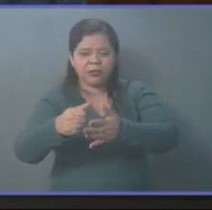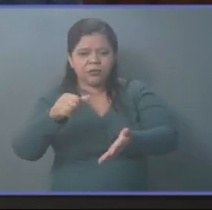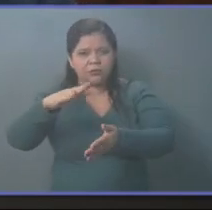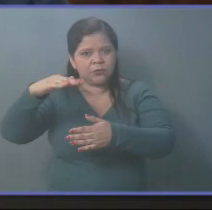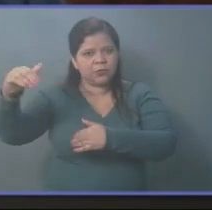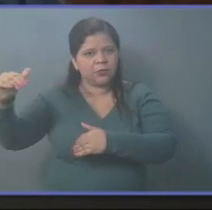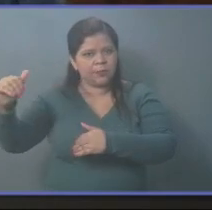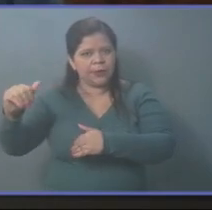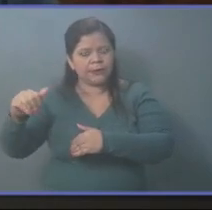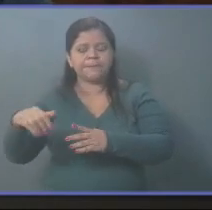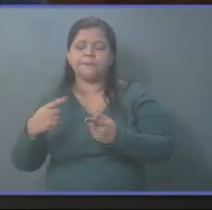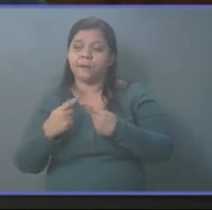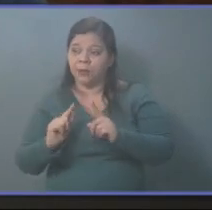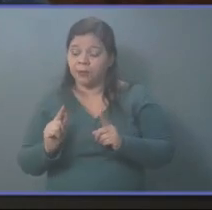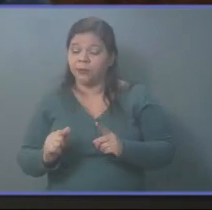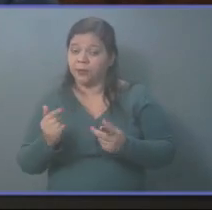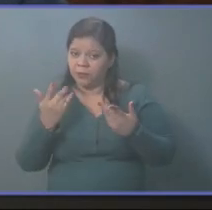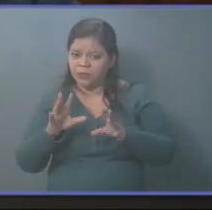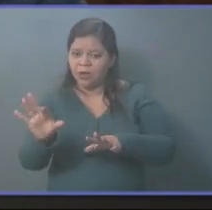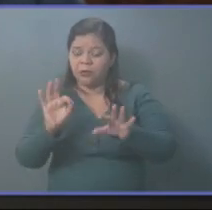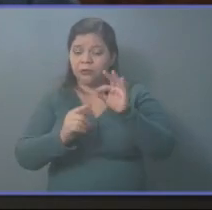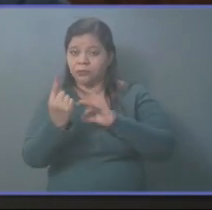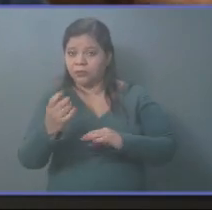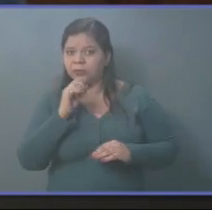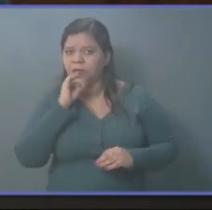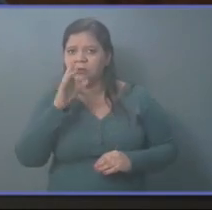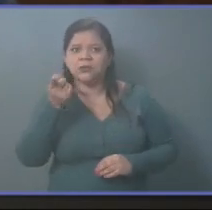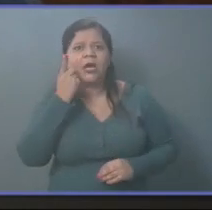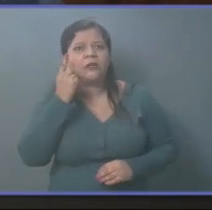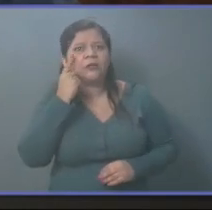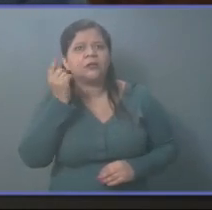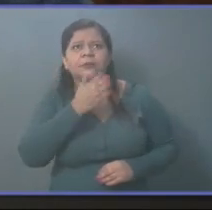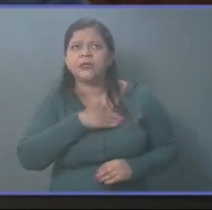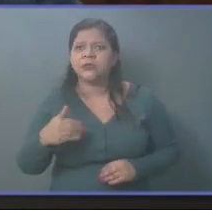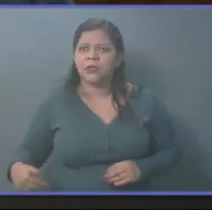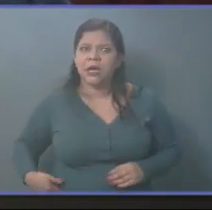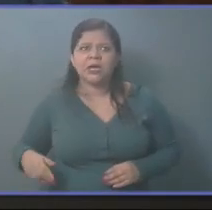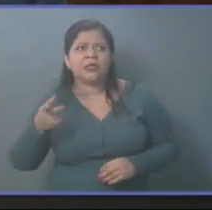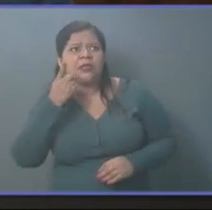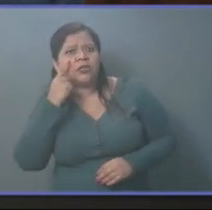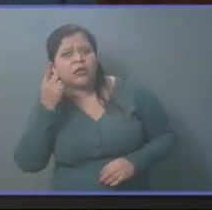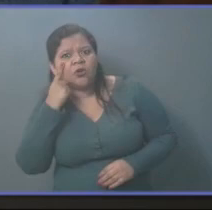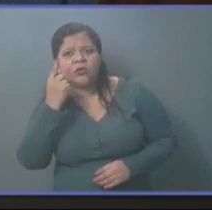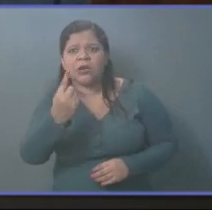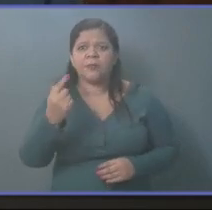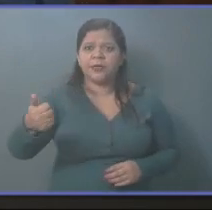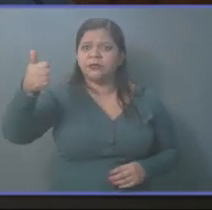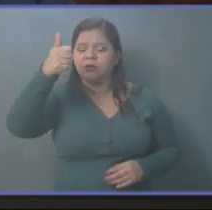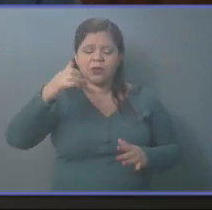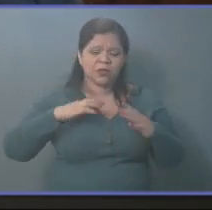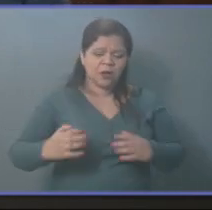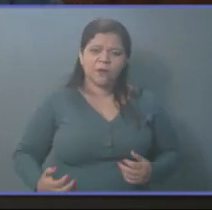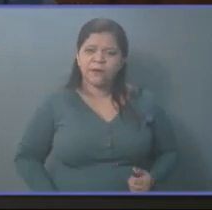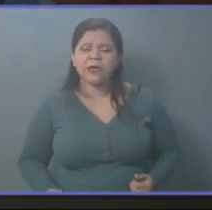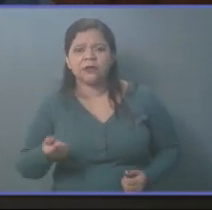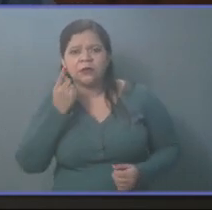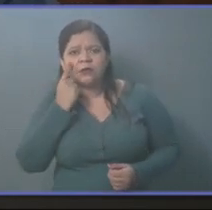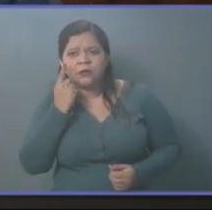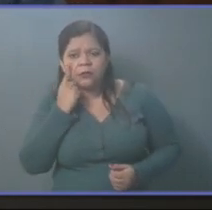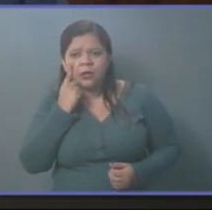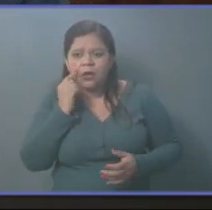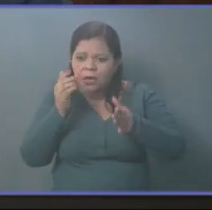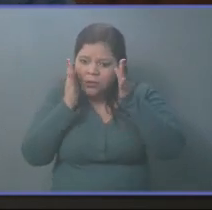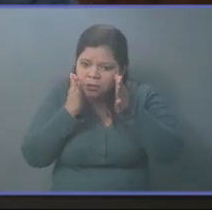Pero, ahí escuchaba decir de que dónde está el presidente, que dónde están los funcionarios atendiendo